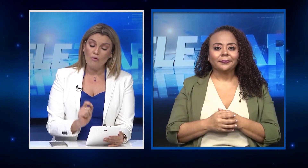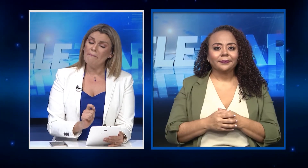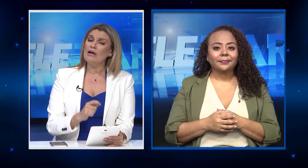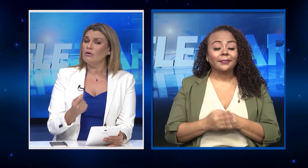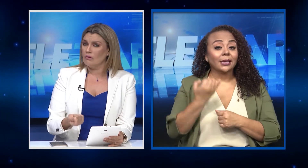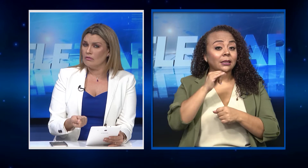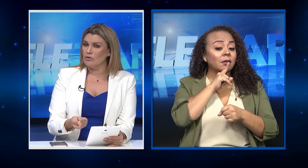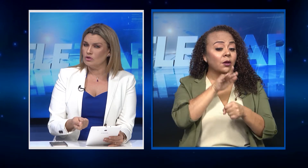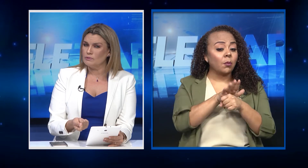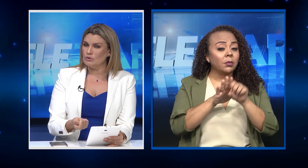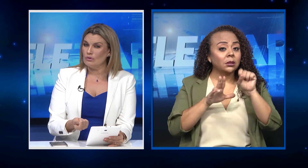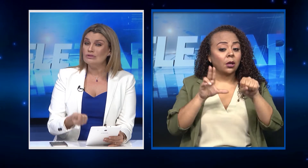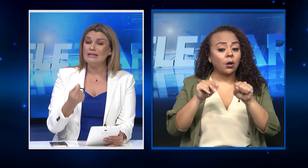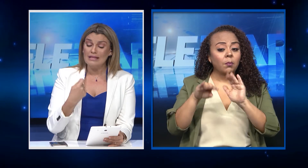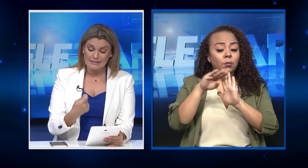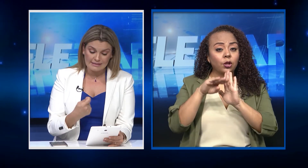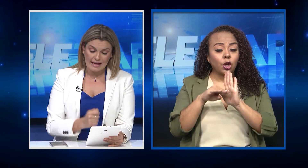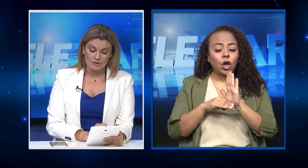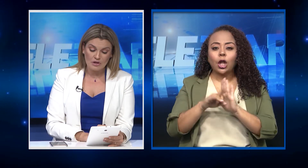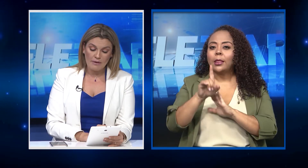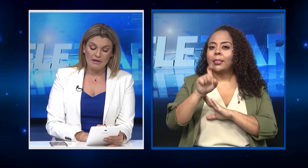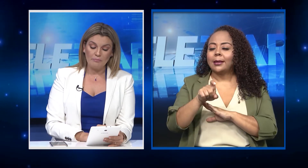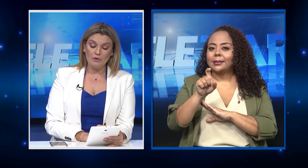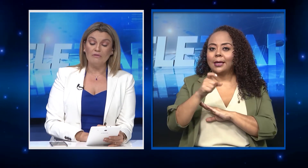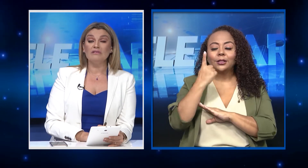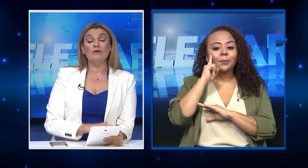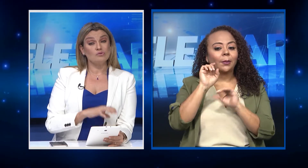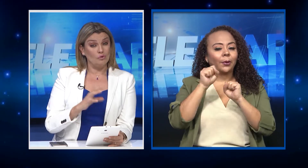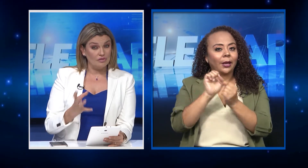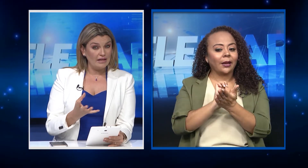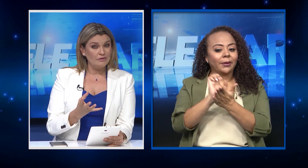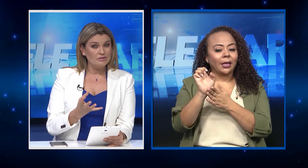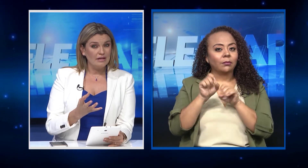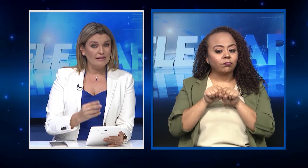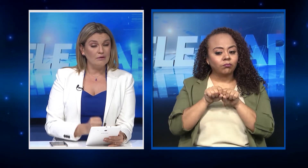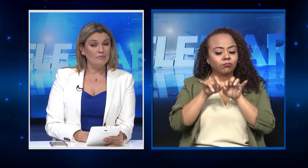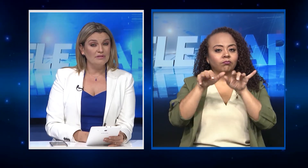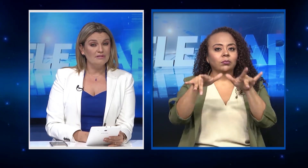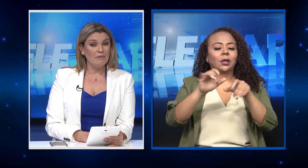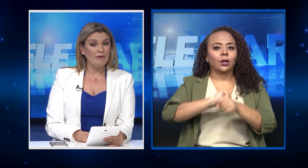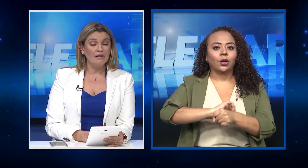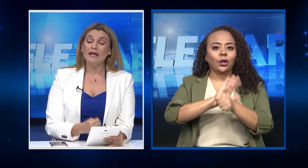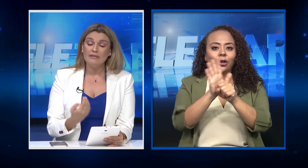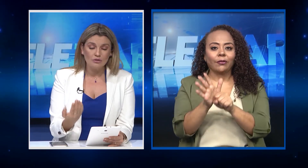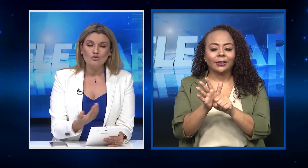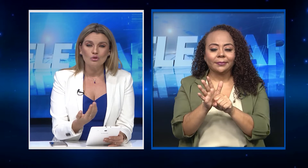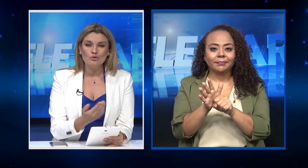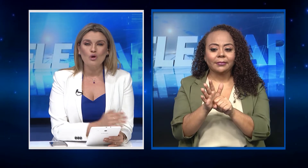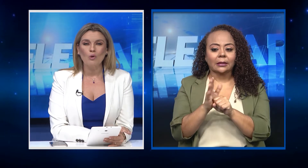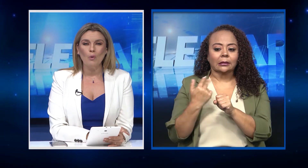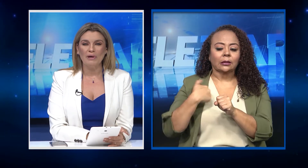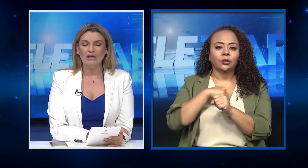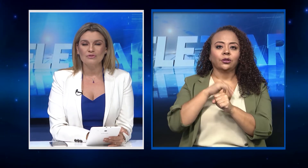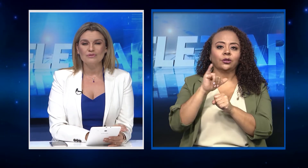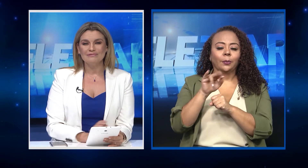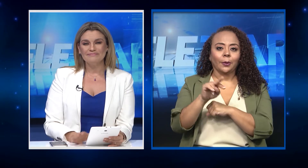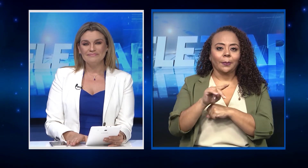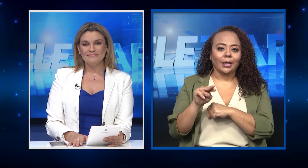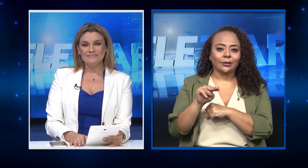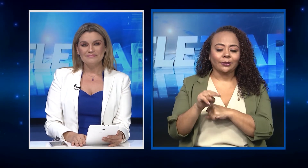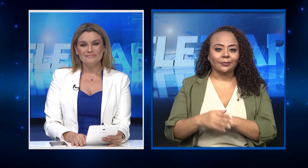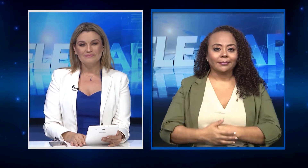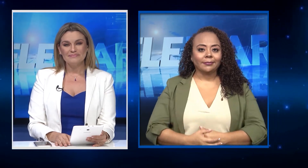si cumplen o no con los protocolos necesarios para poder evitar los contagios de la COVID-19 entre nosotros como compañeros.